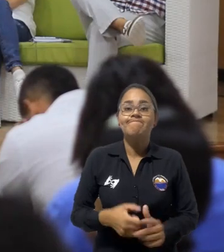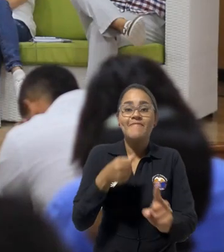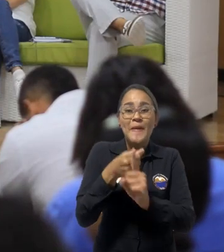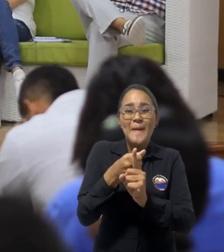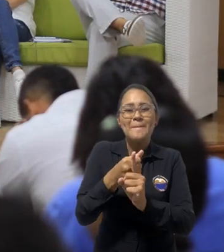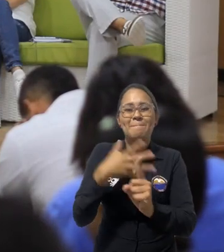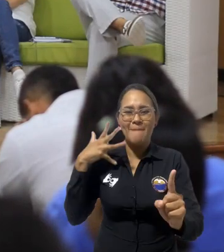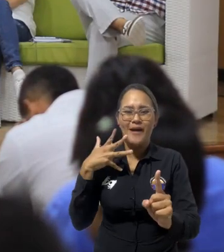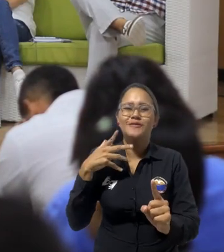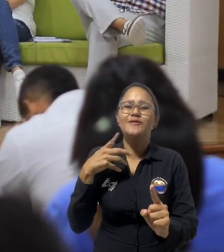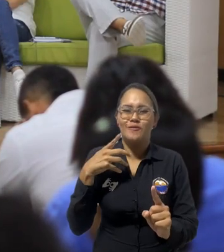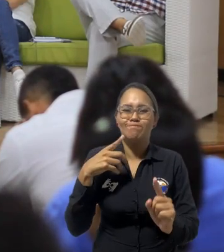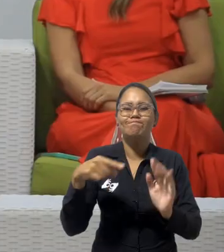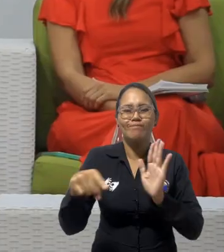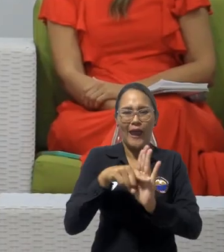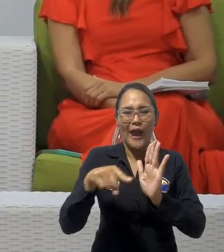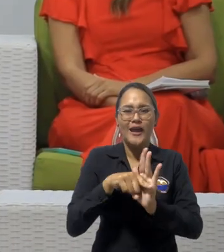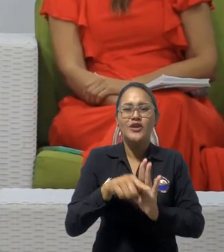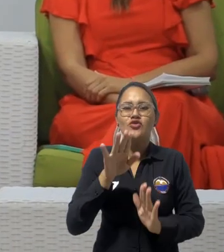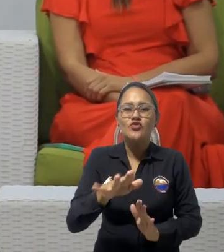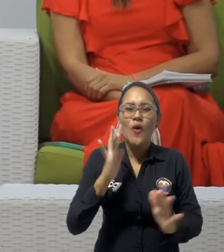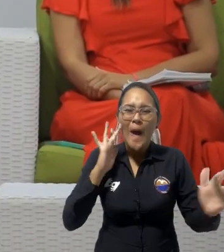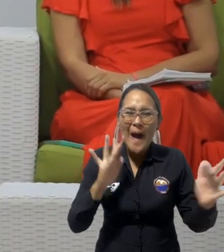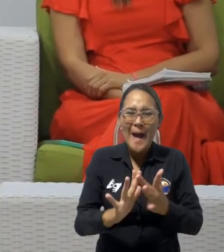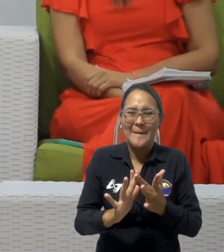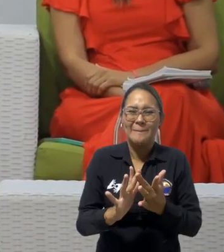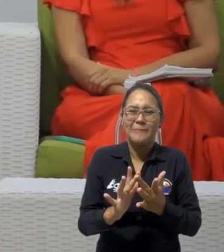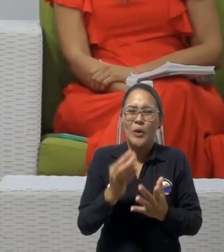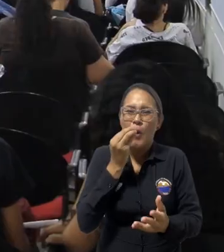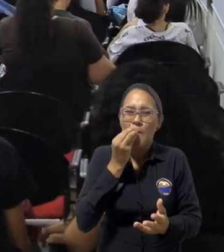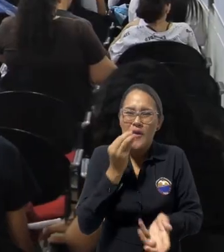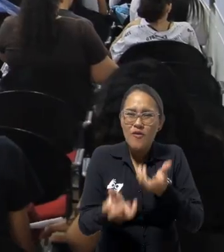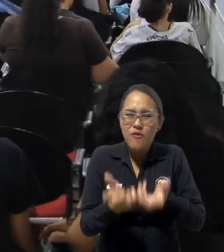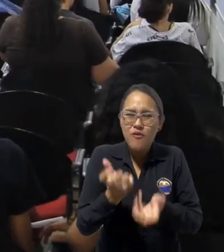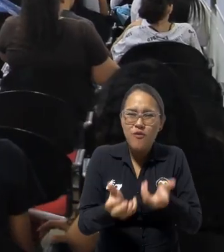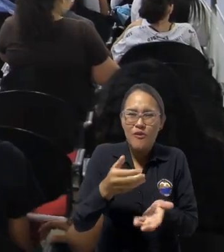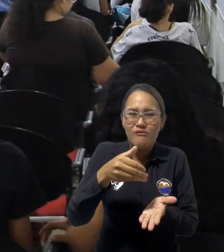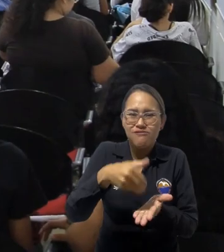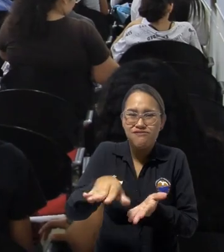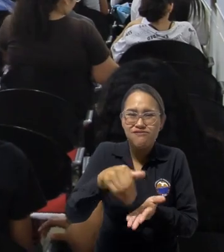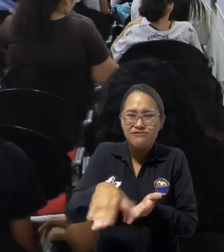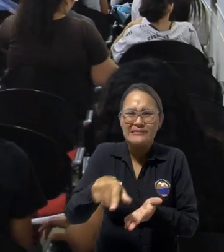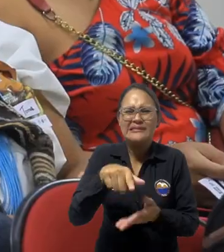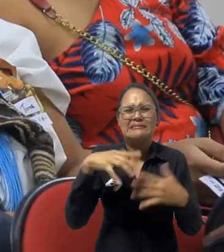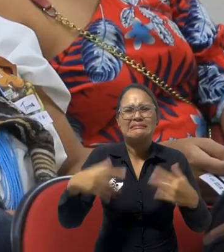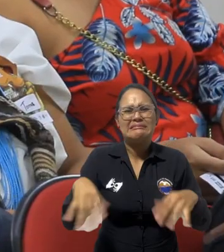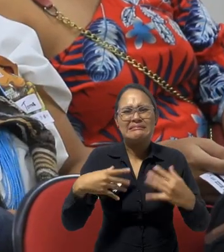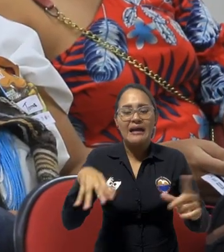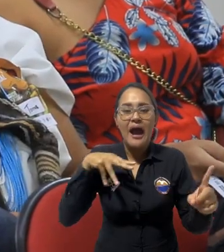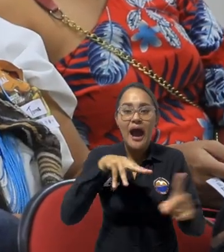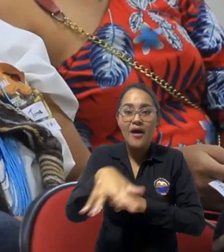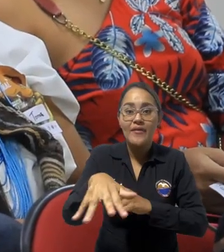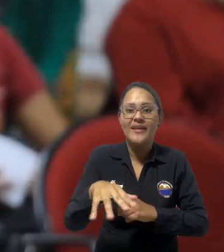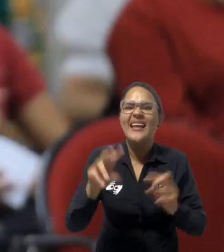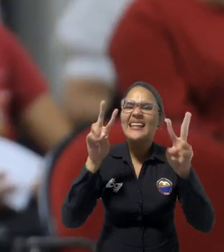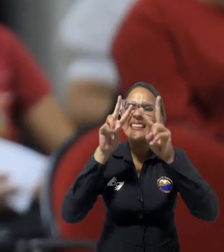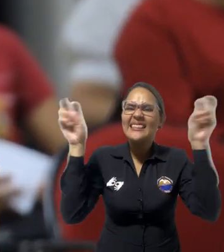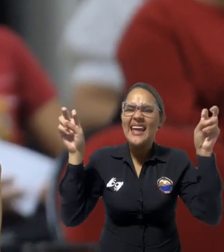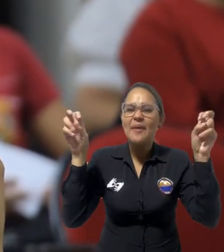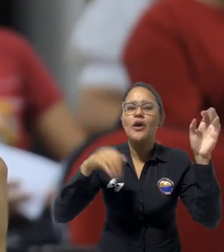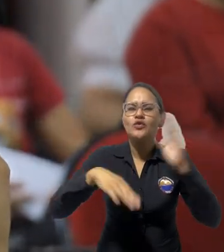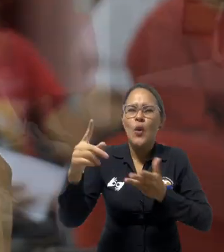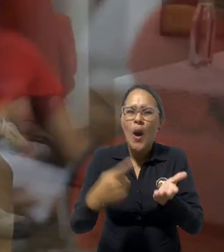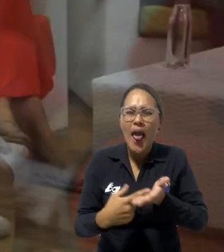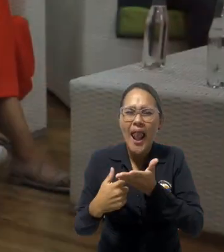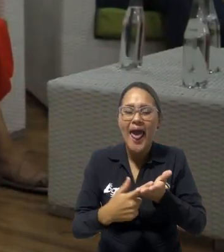El impacto negativo del desperdicio de alimentos fue el eje temático del primer foro nacional Entre lo crudo y lo cocido, que tuvo